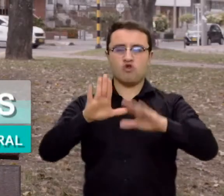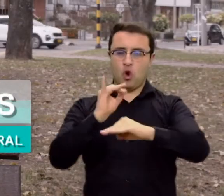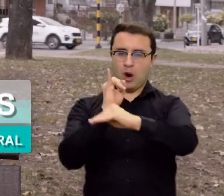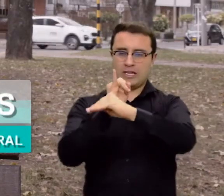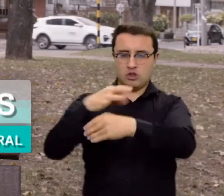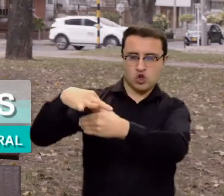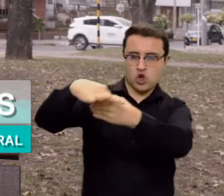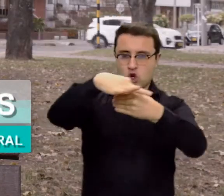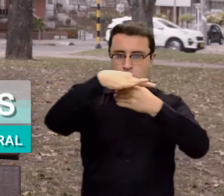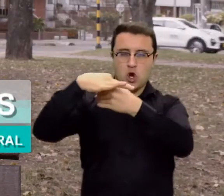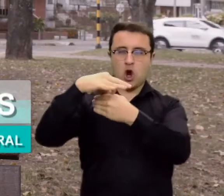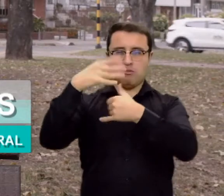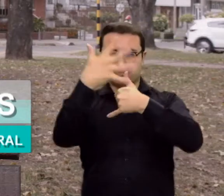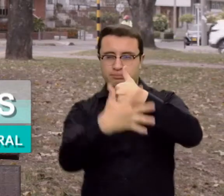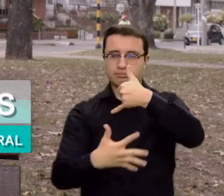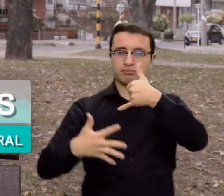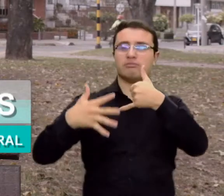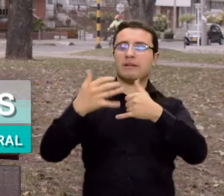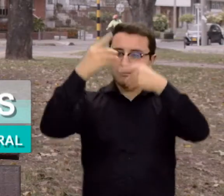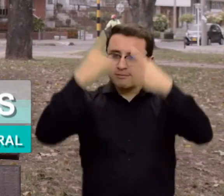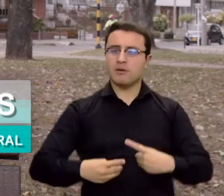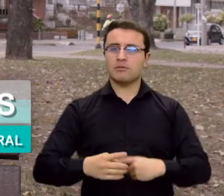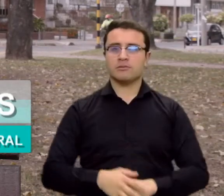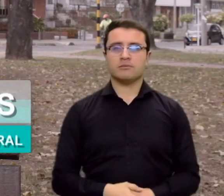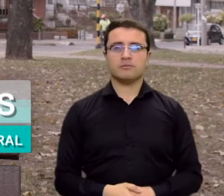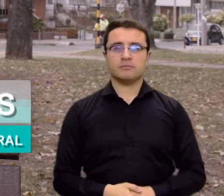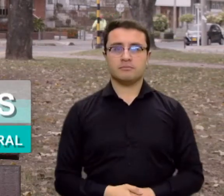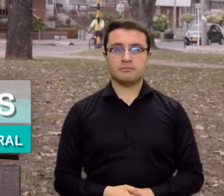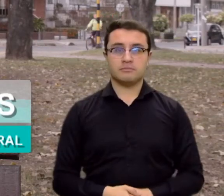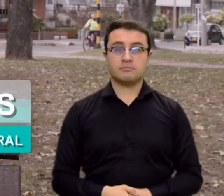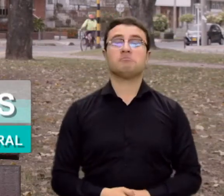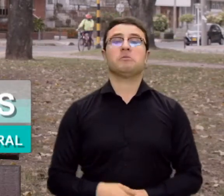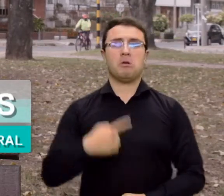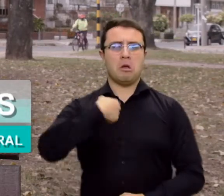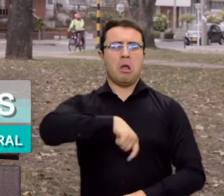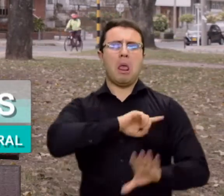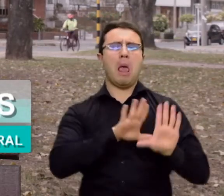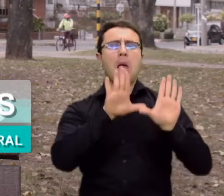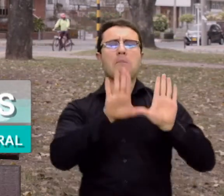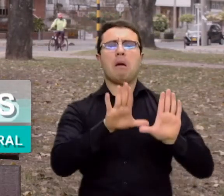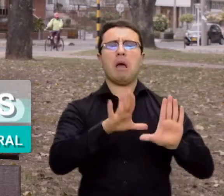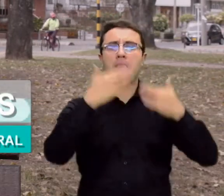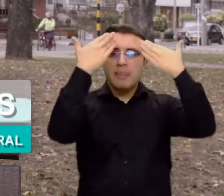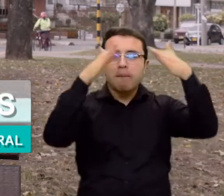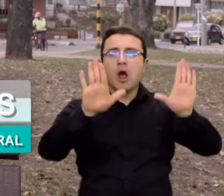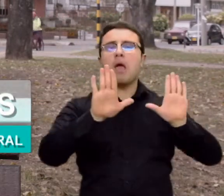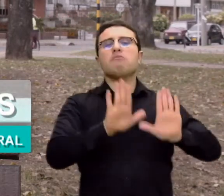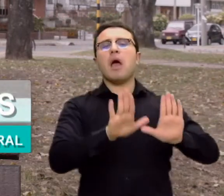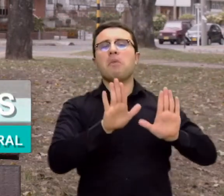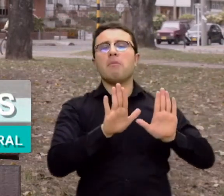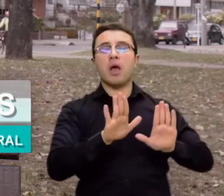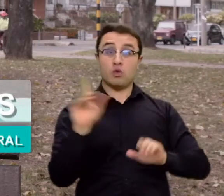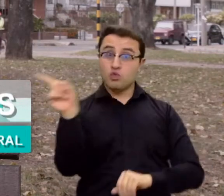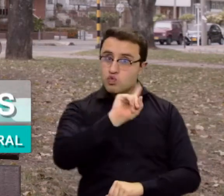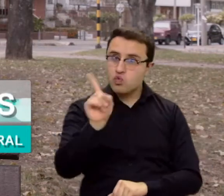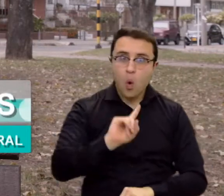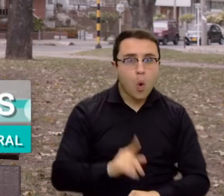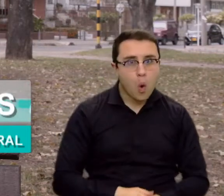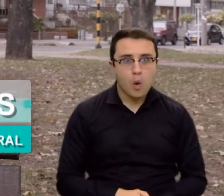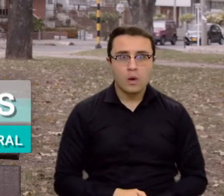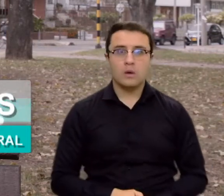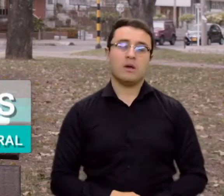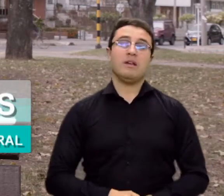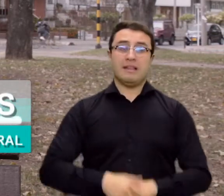que ha tomado la institucionalidad electoral colombiana. Hay algo que no podemos parar por ningún motivo y es la democracia.